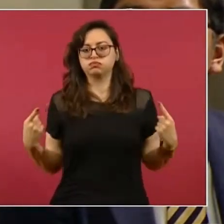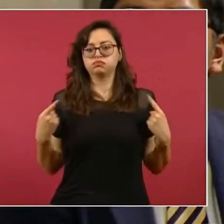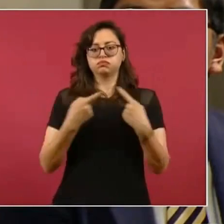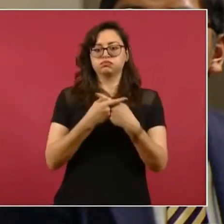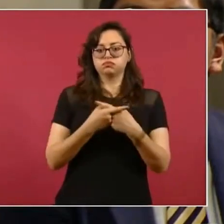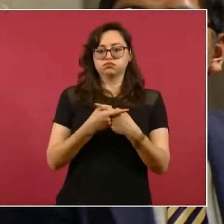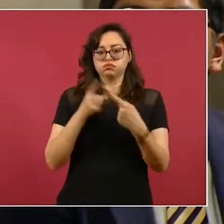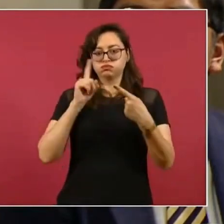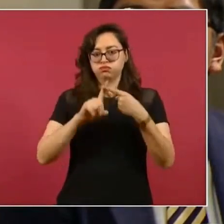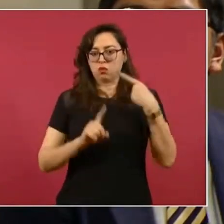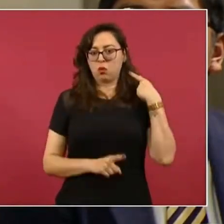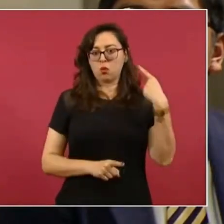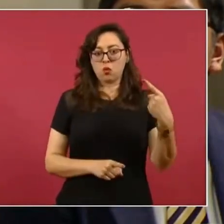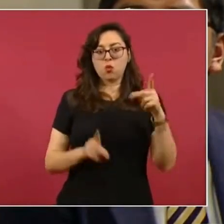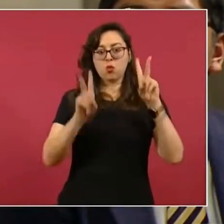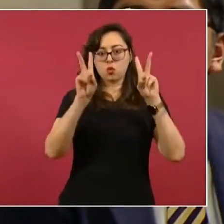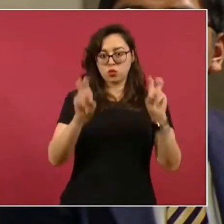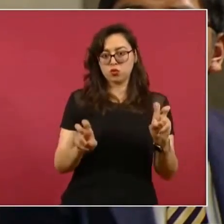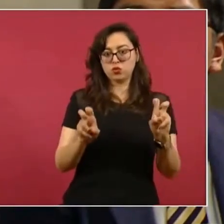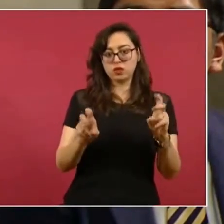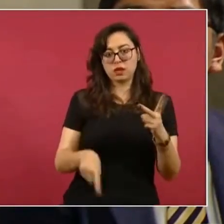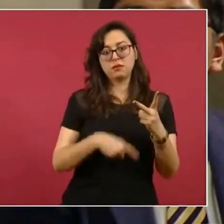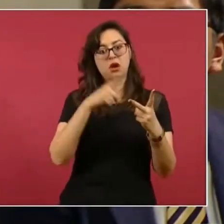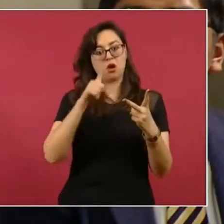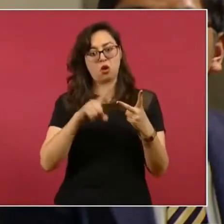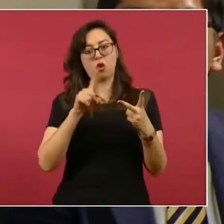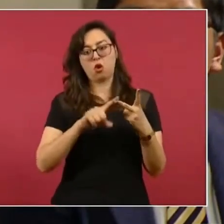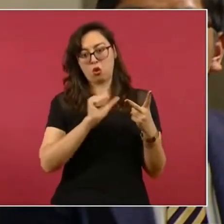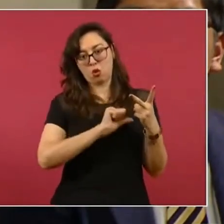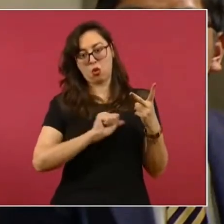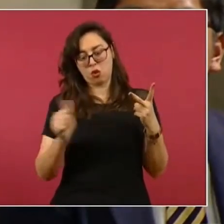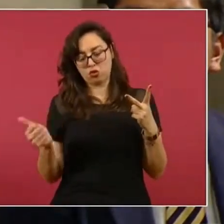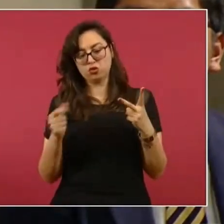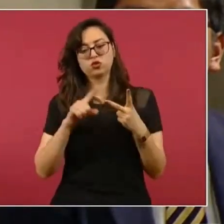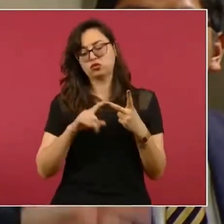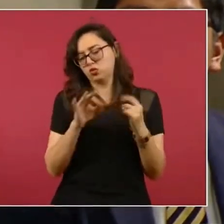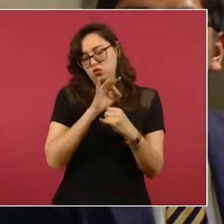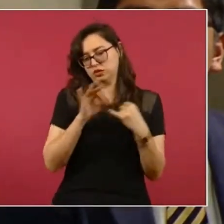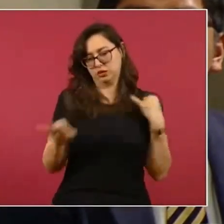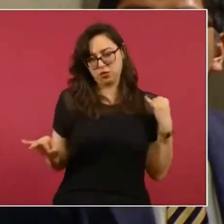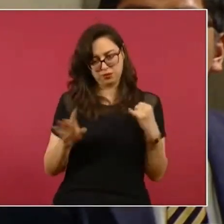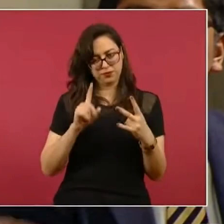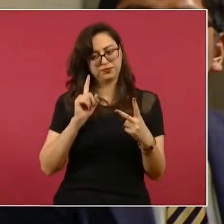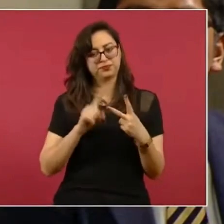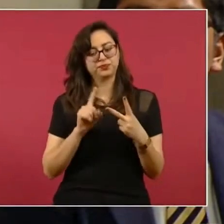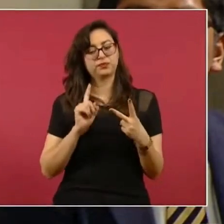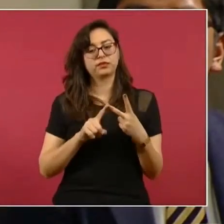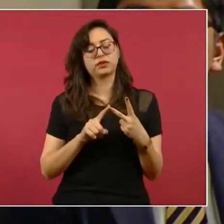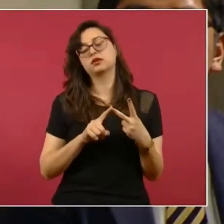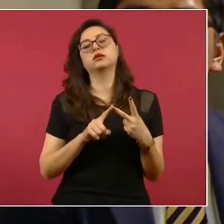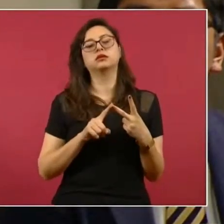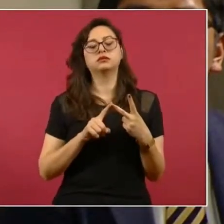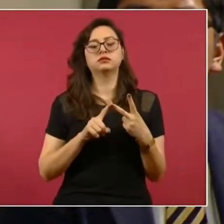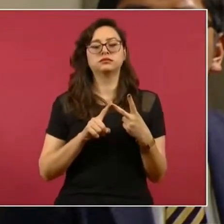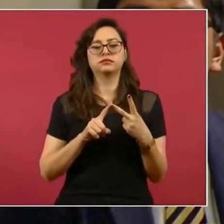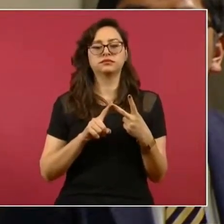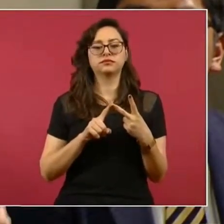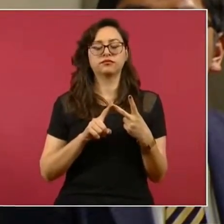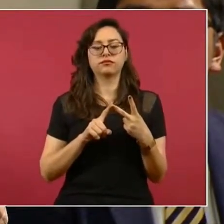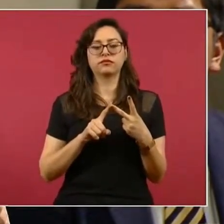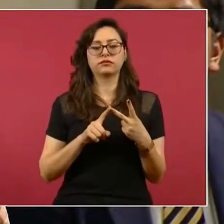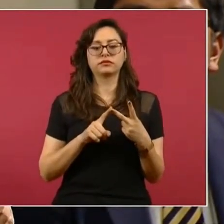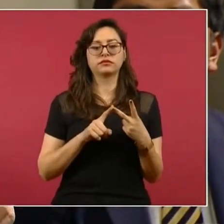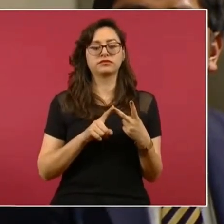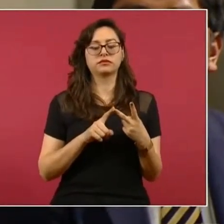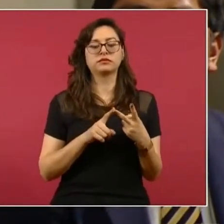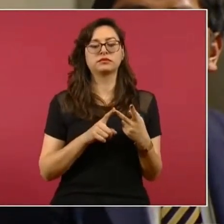tema. El otro tema, por ejemplo, presidente, y con eso me concluyo y le pregunto. El otro tema, y eso fue una investigación del portal, sin